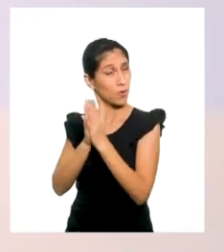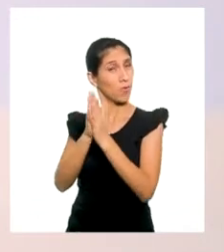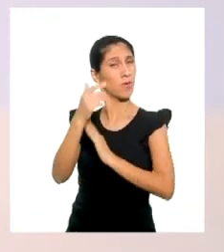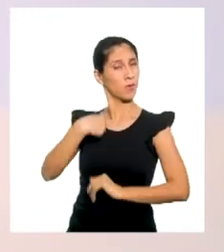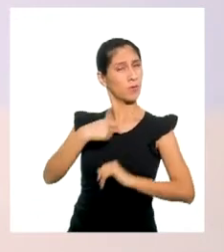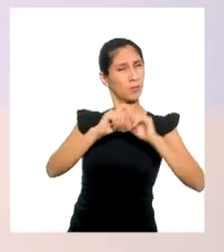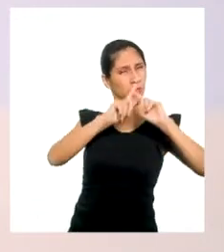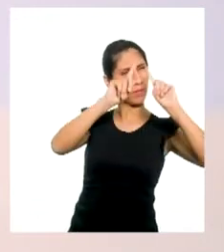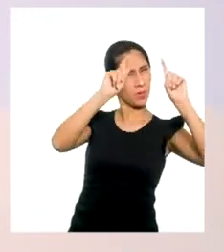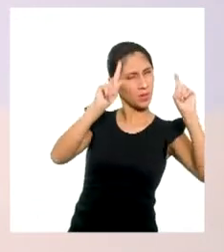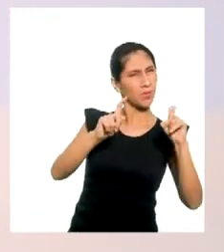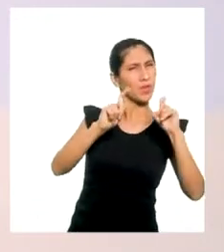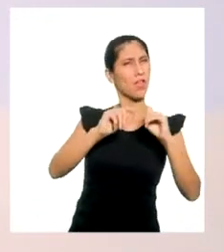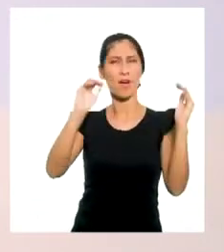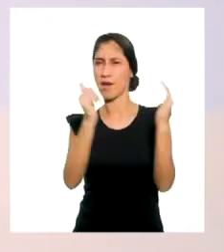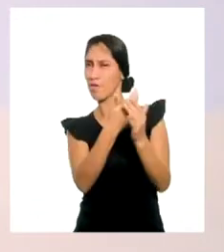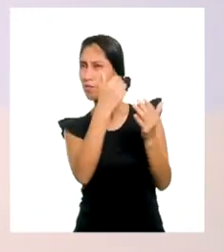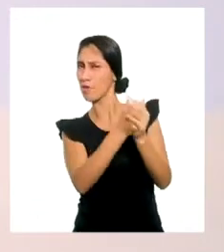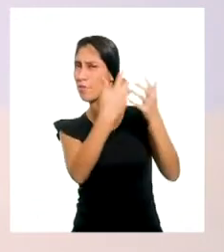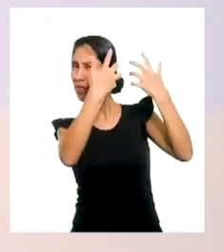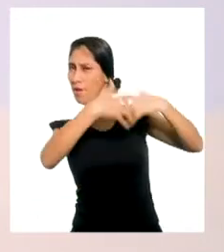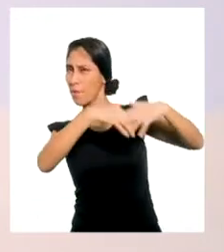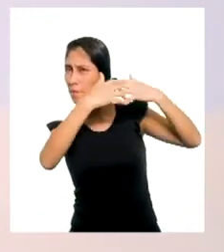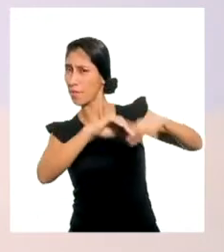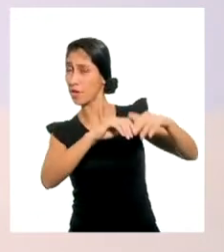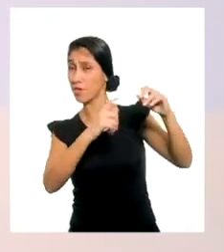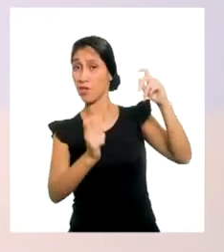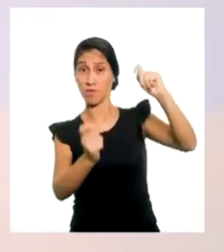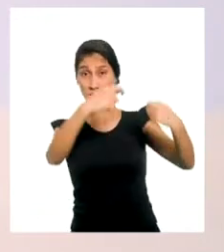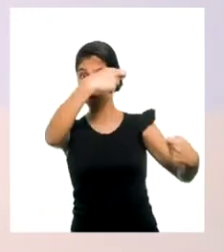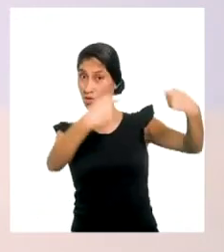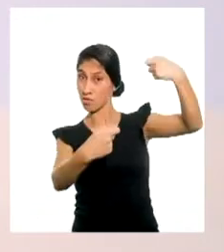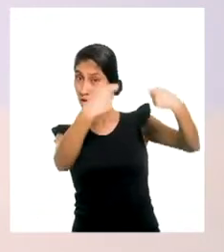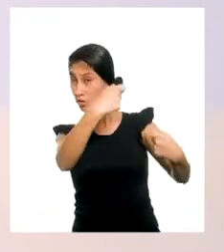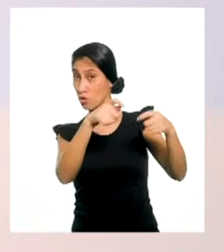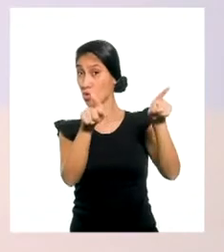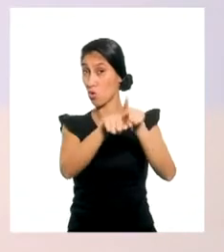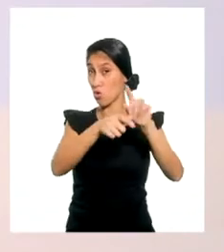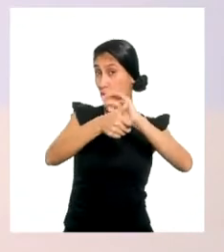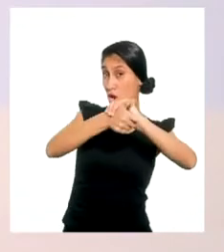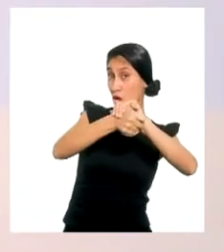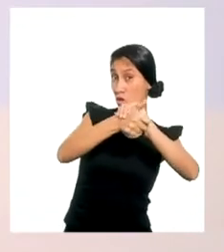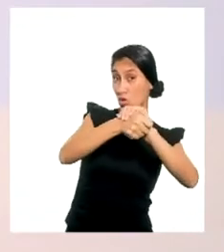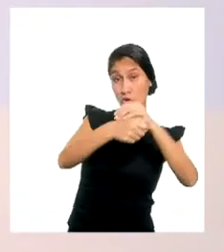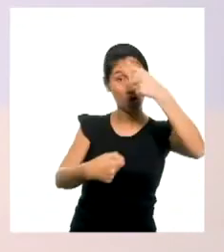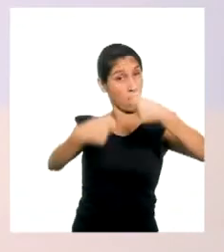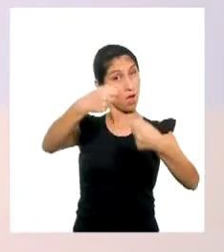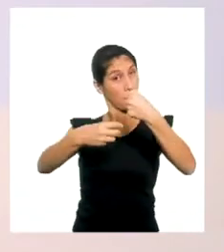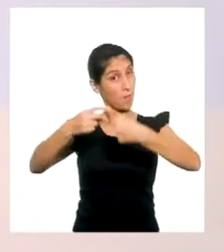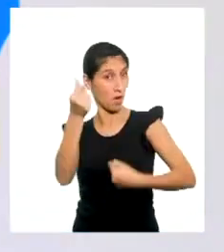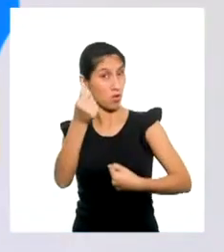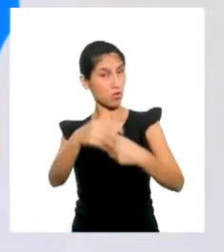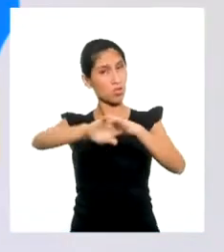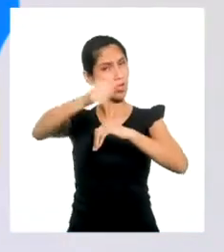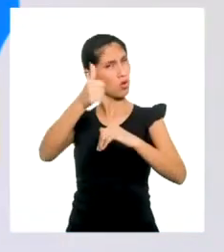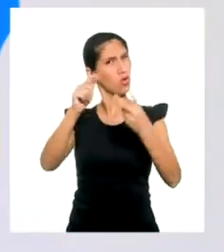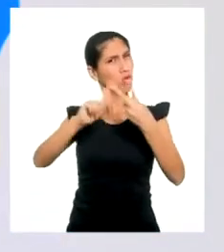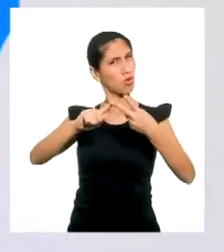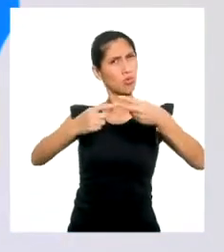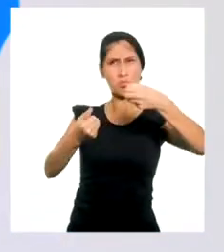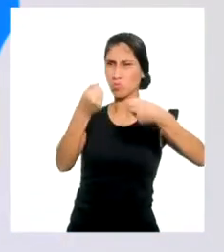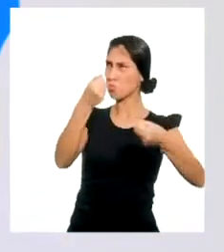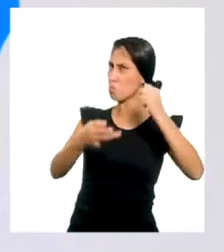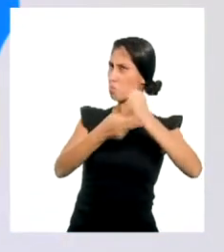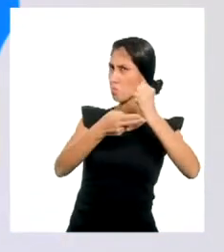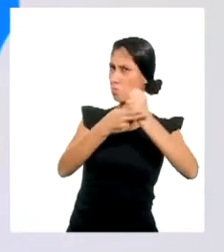consultado a las nuevas empresas de taxi, la Tortuga Veloz y los Seguros y Calmados. ¡Gran